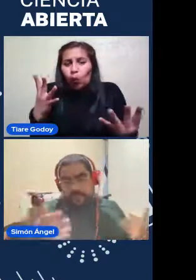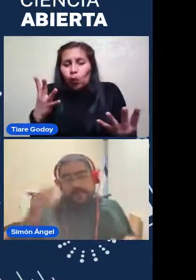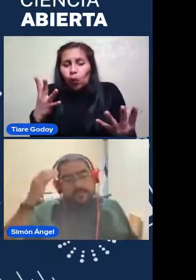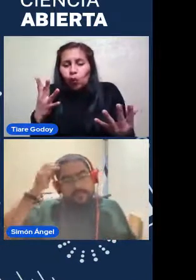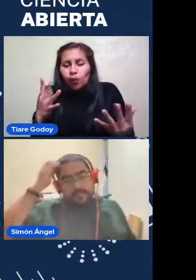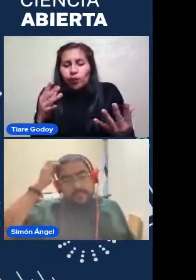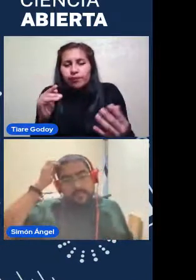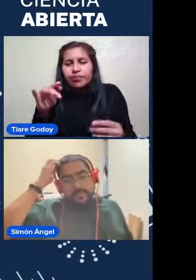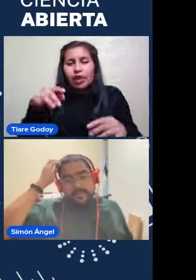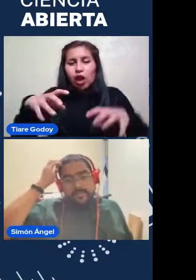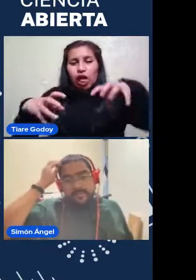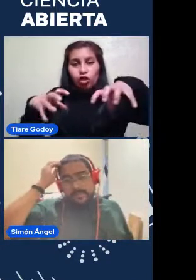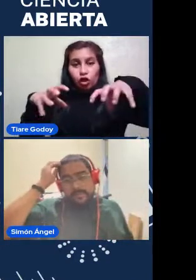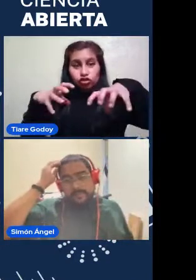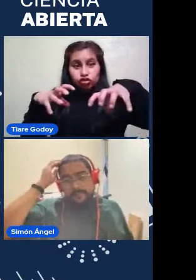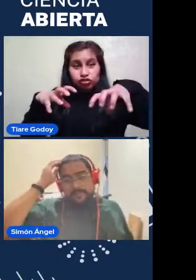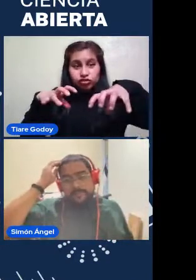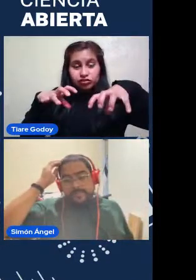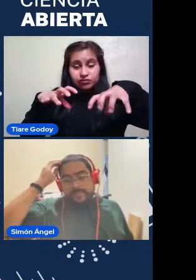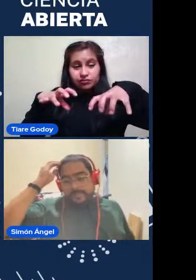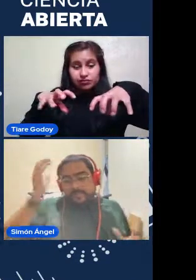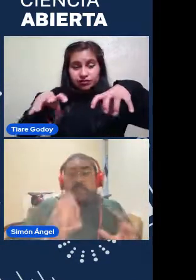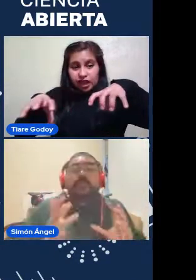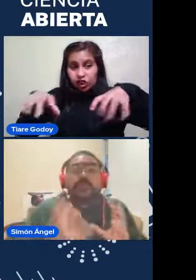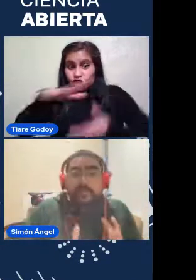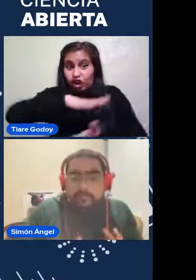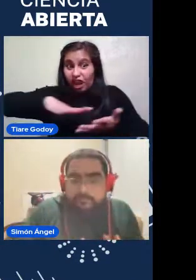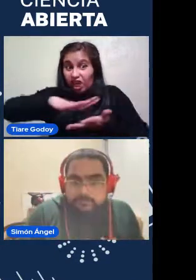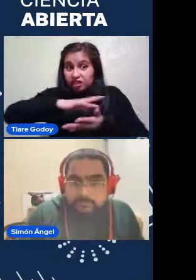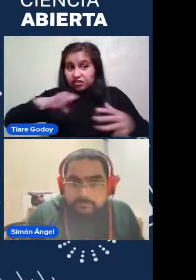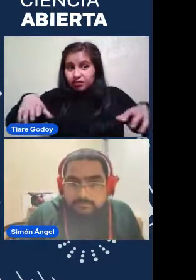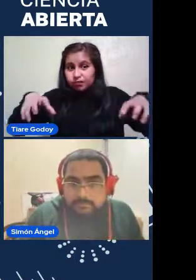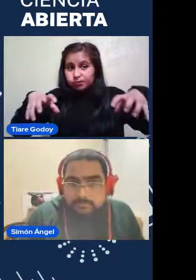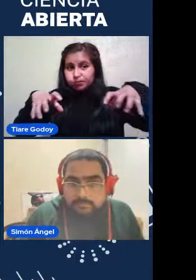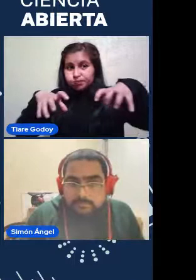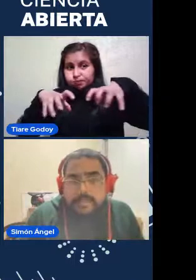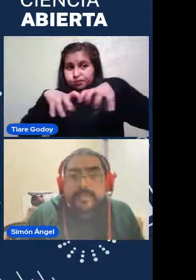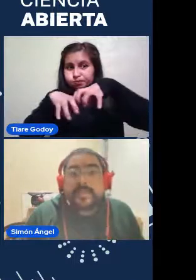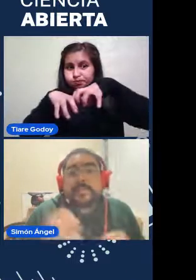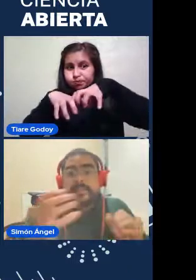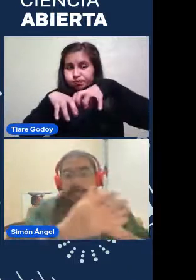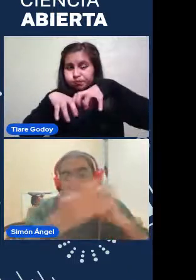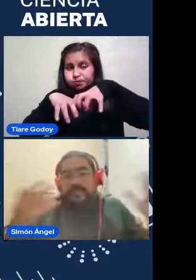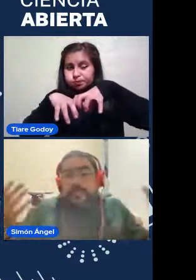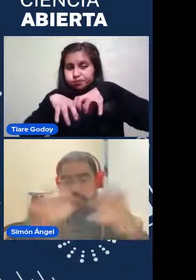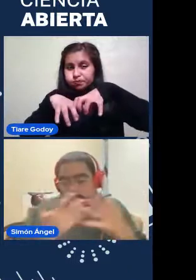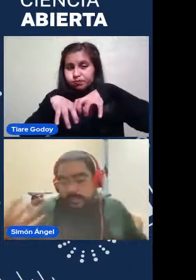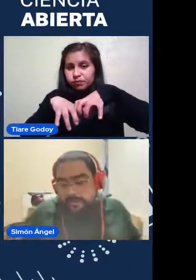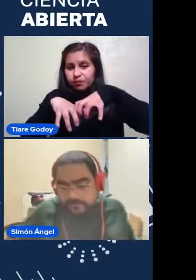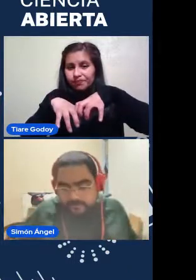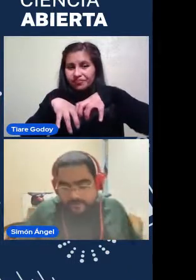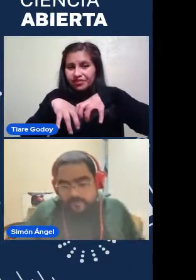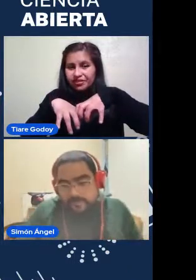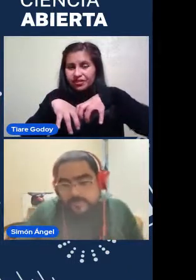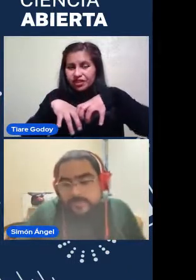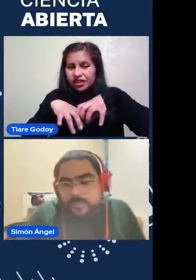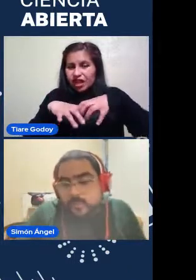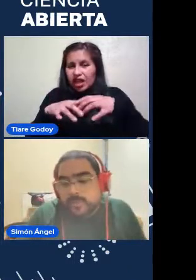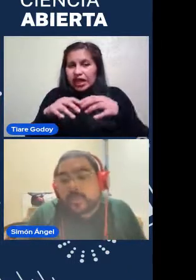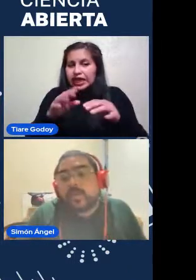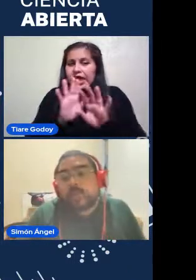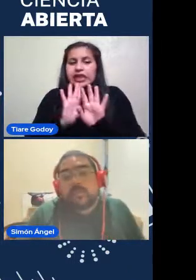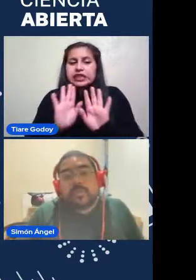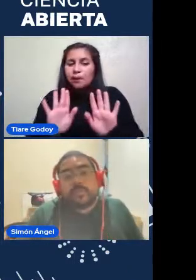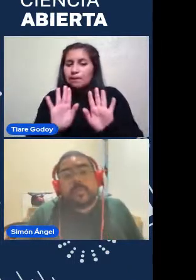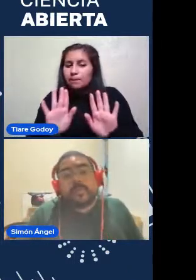estas dos galaxias Finalmente Se juntan Bien Dejan de pasar Una a través De la otra Y se